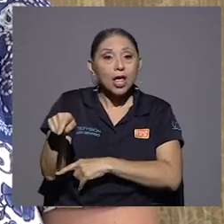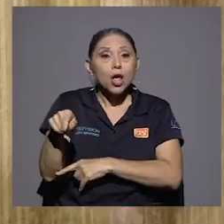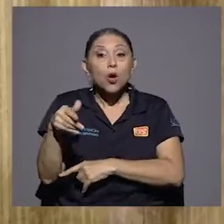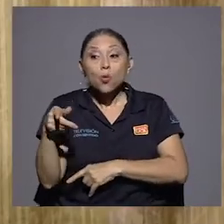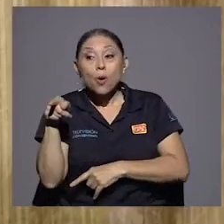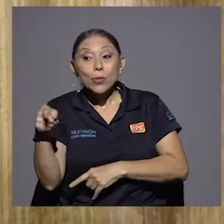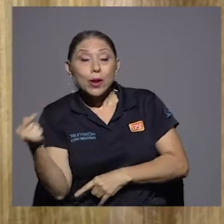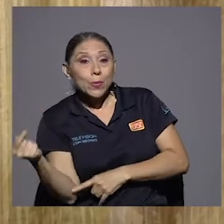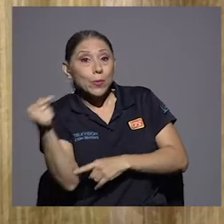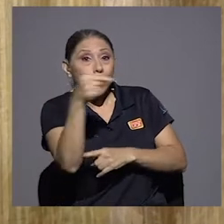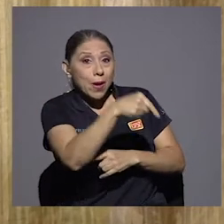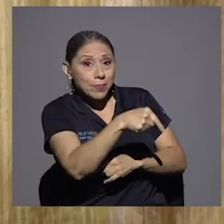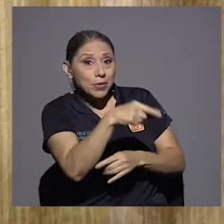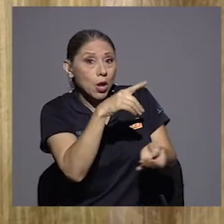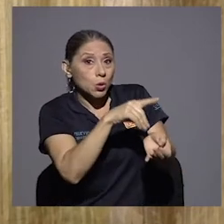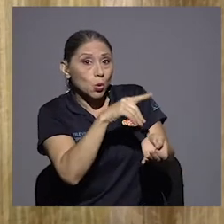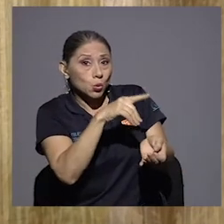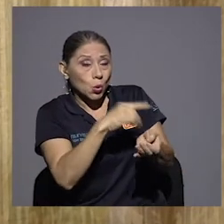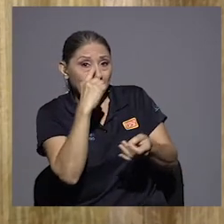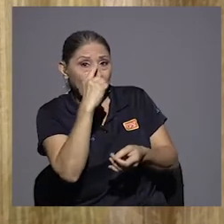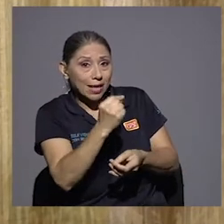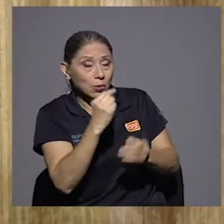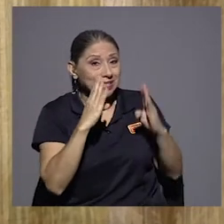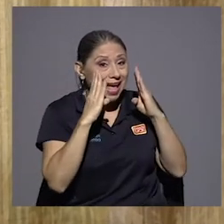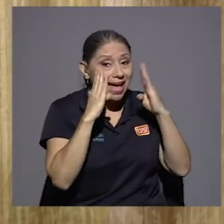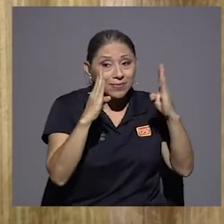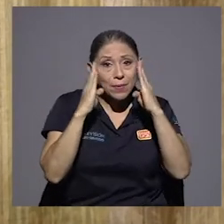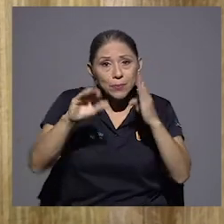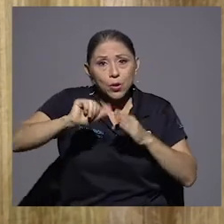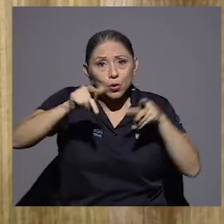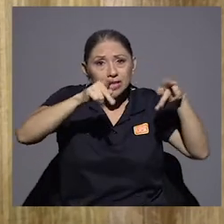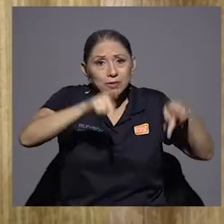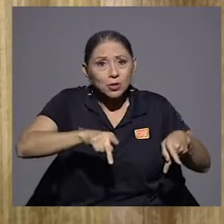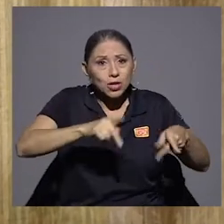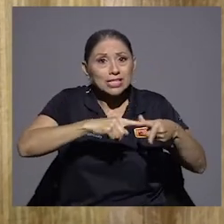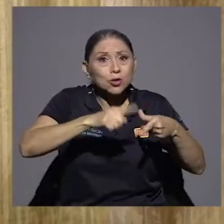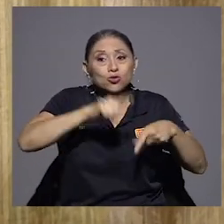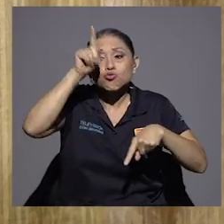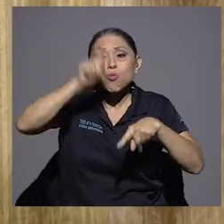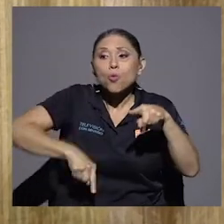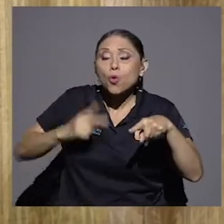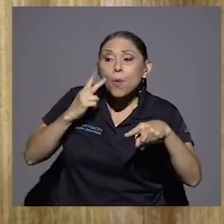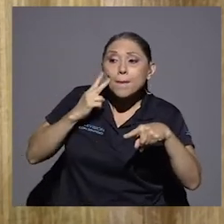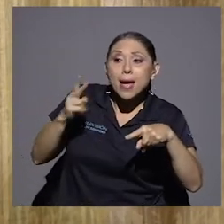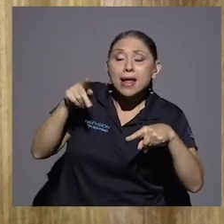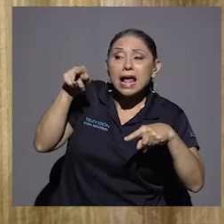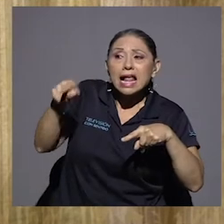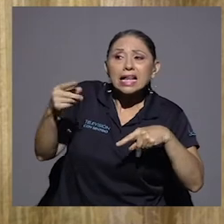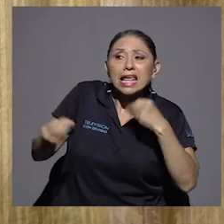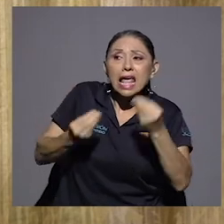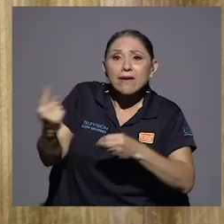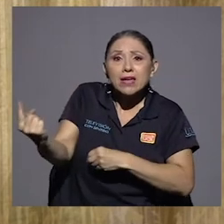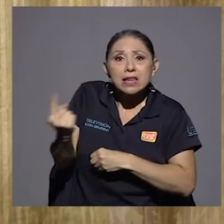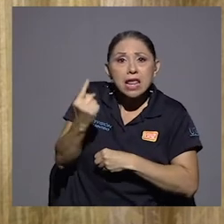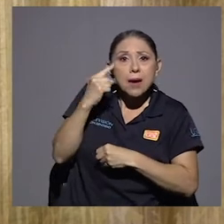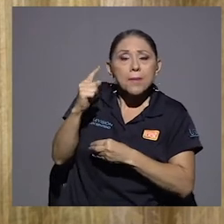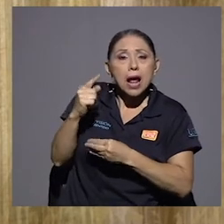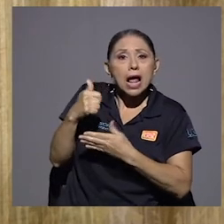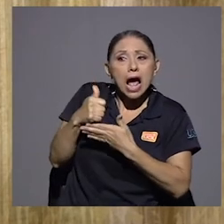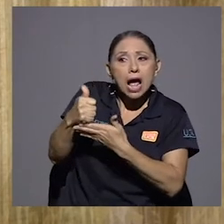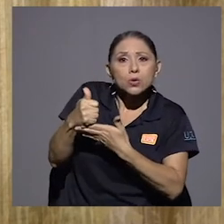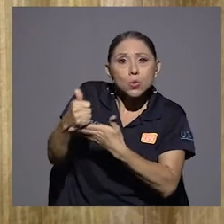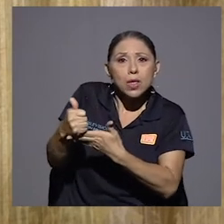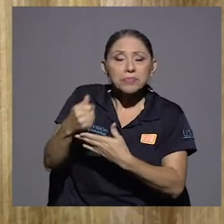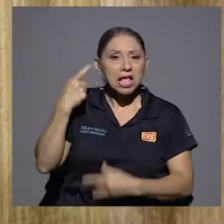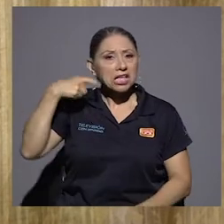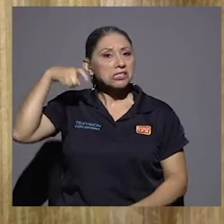doctor está atendiendo personas y no le da chance de verlo de primera instancia. La secretaria no le da